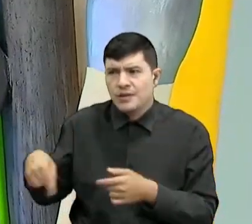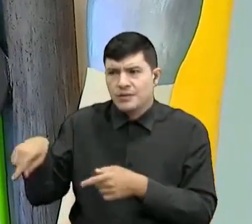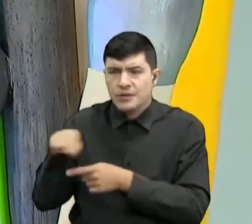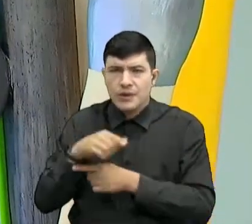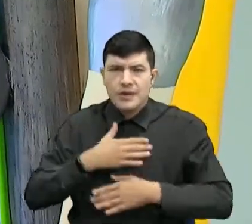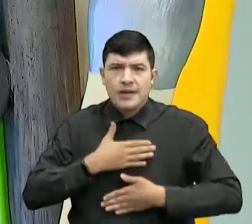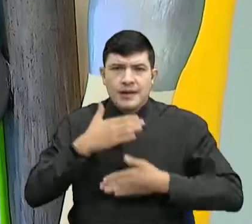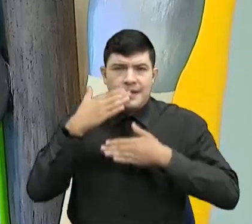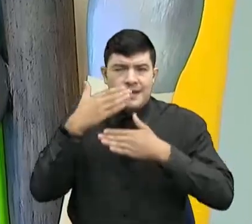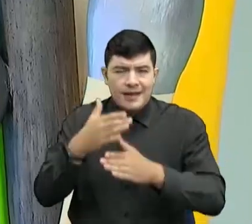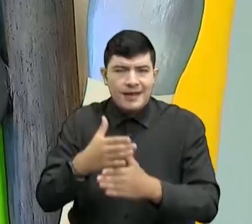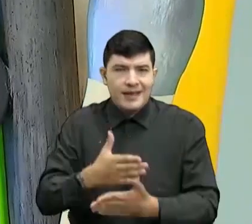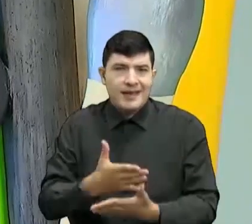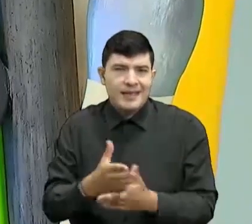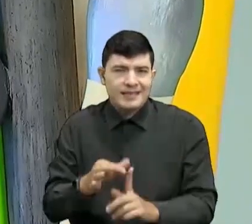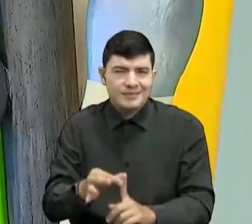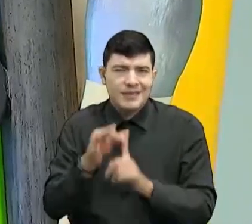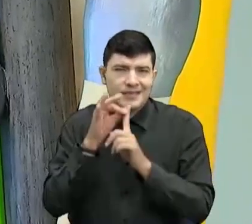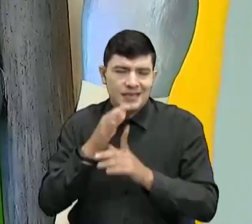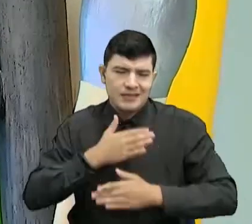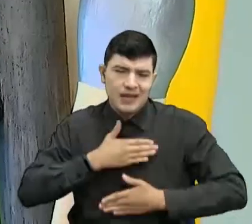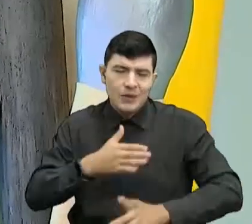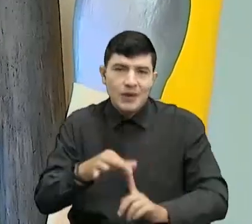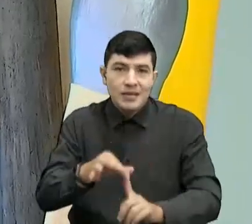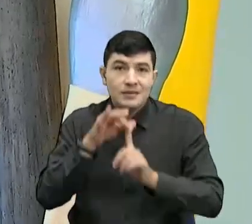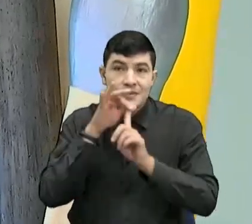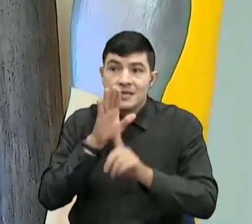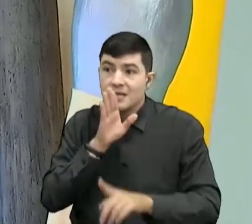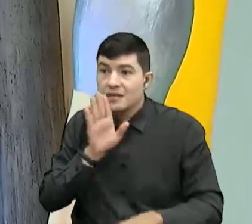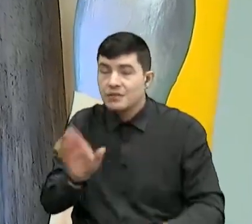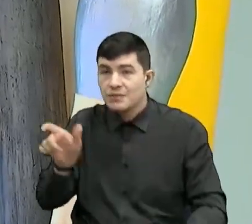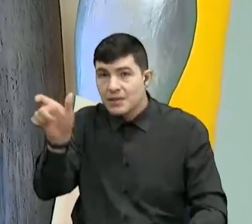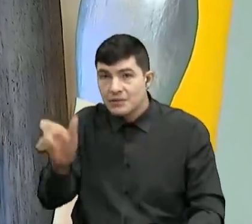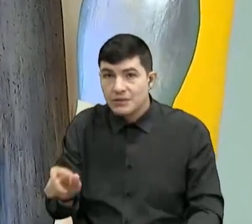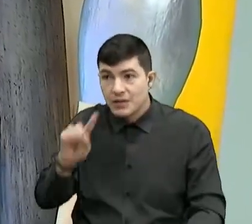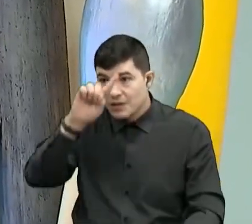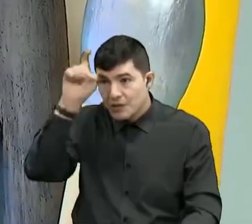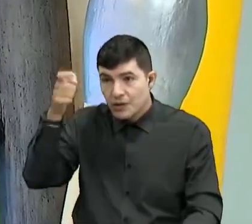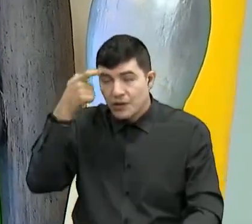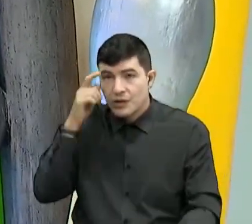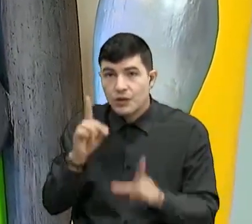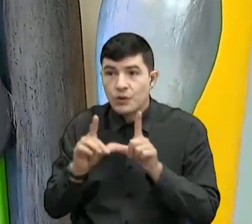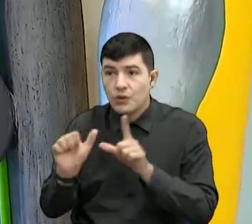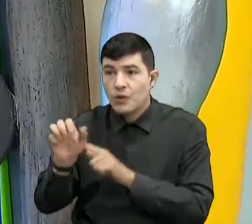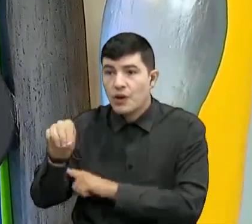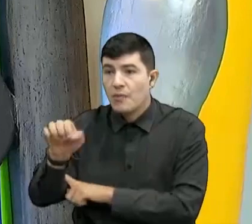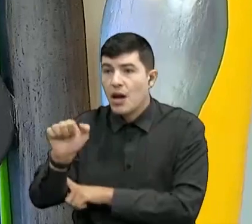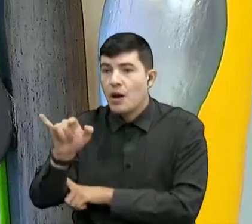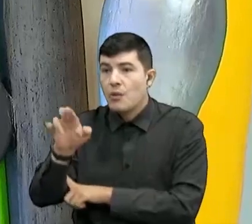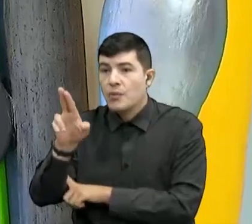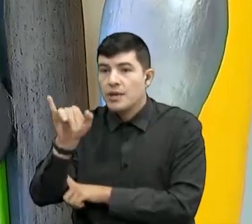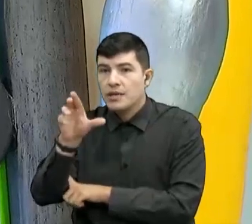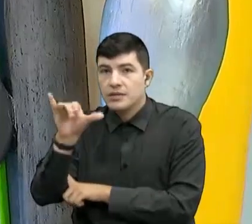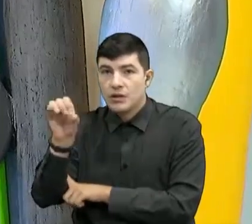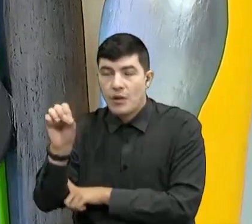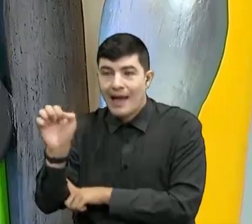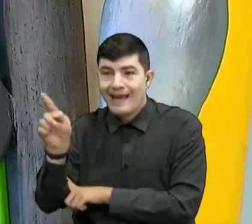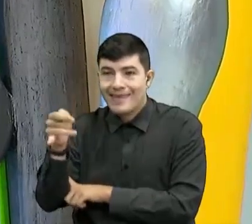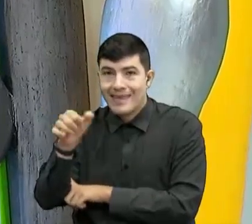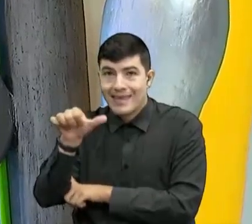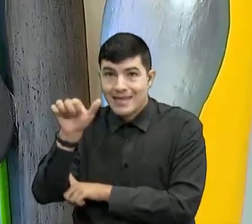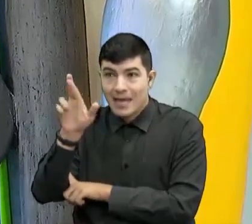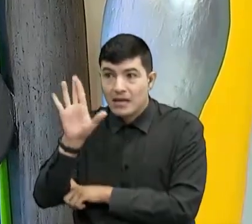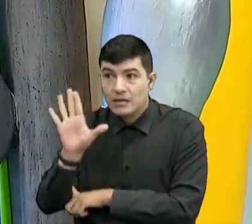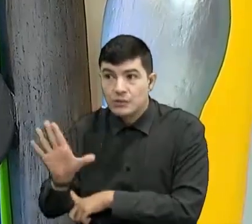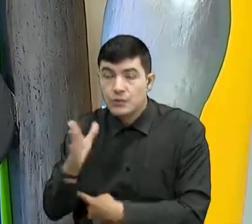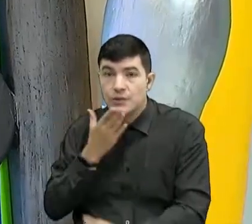para saludar de una forma muy, muy especial a nuestro señor gobernador, el Dr. Mauricio Aguilar, porque gracias a